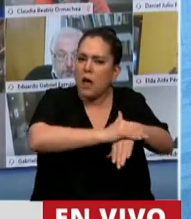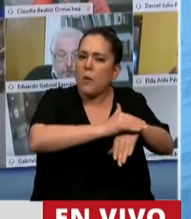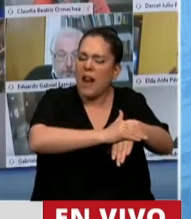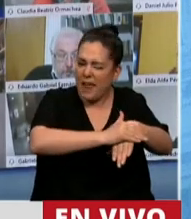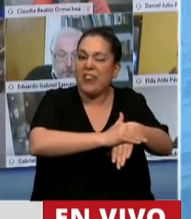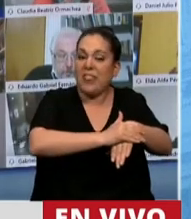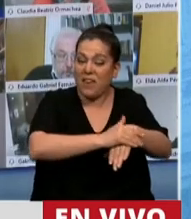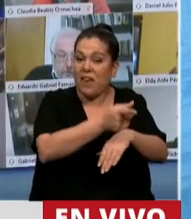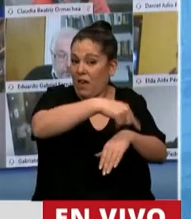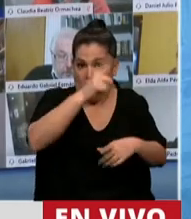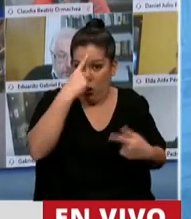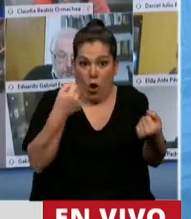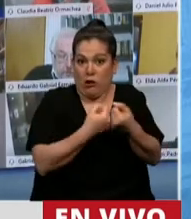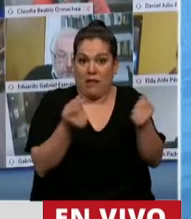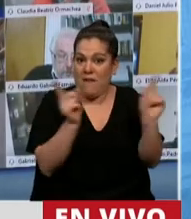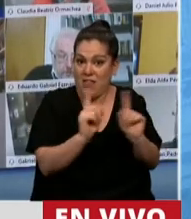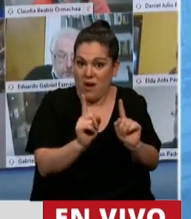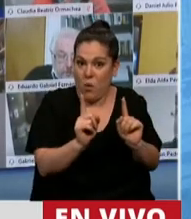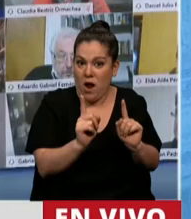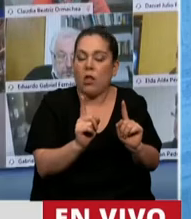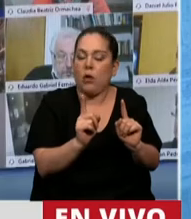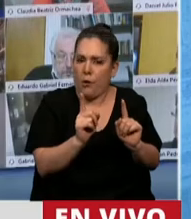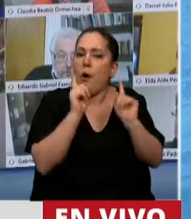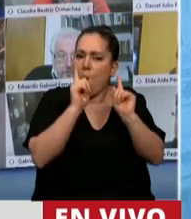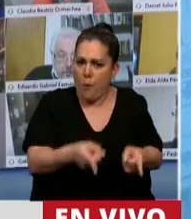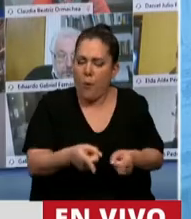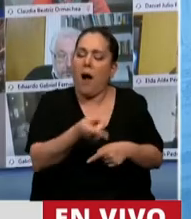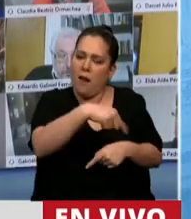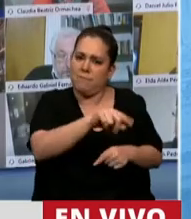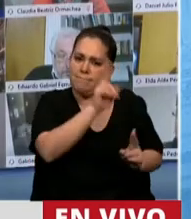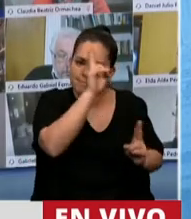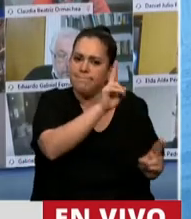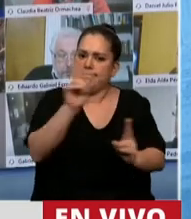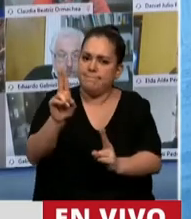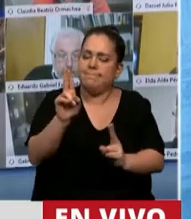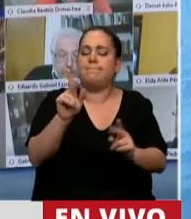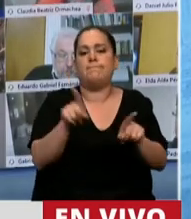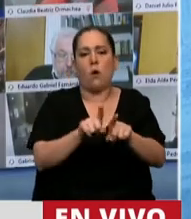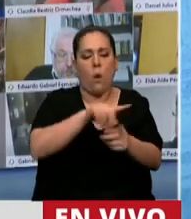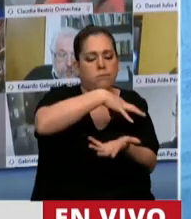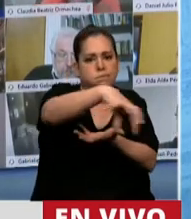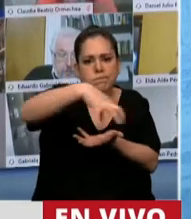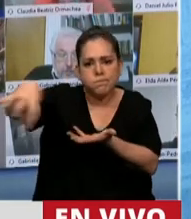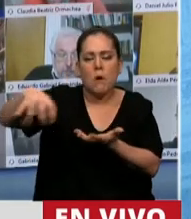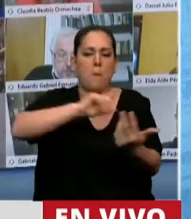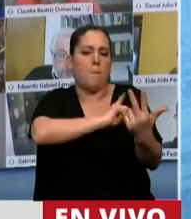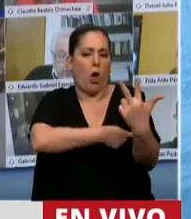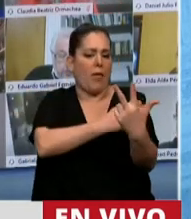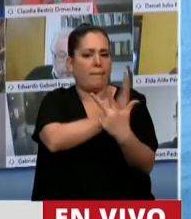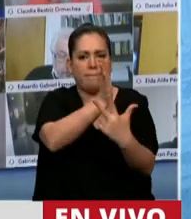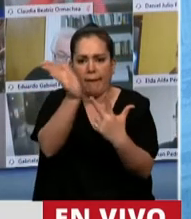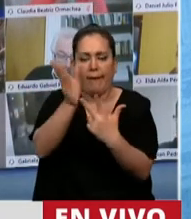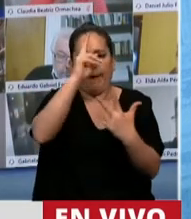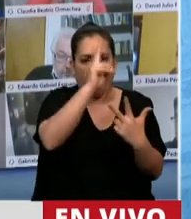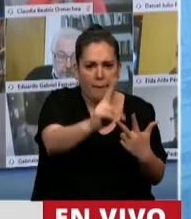aunque no compartir las decisiones que tomaron, expresarlo y respetar las instituciones, la división de poderes y las